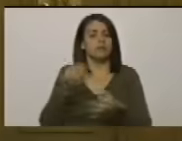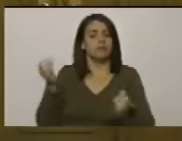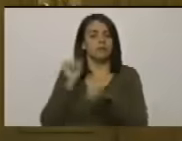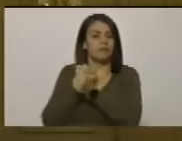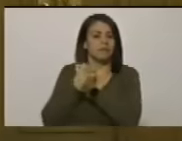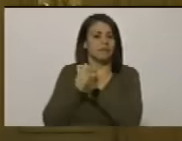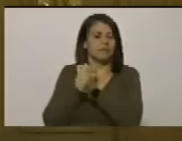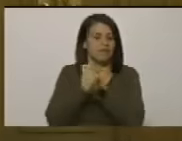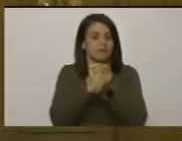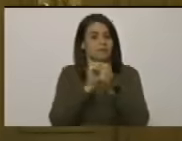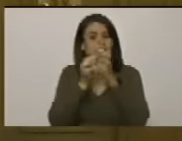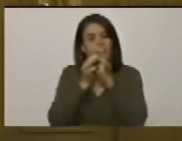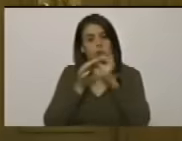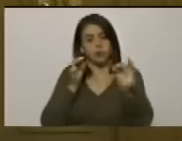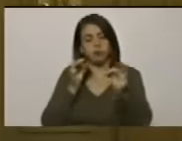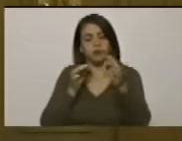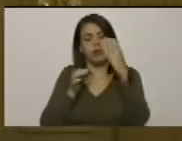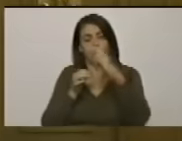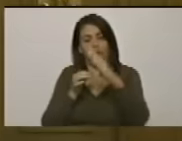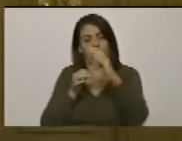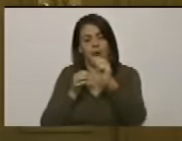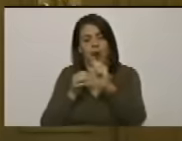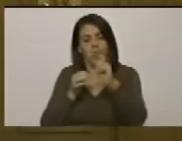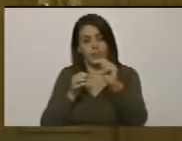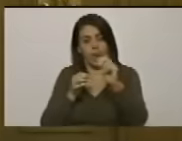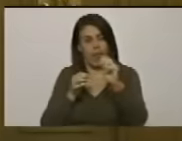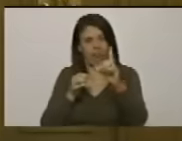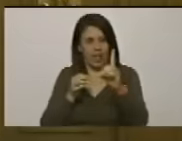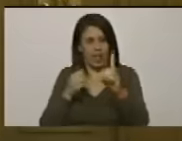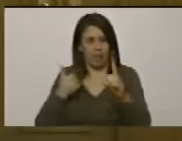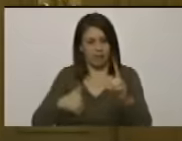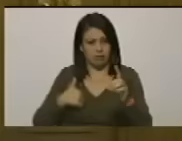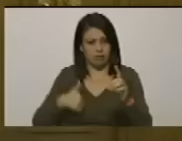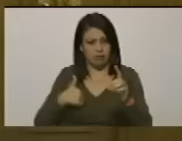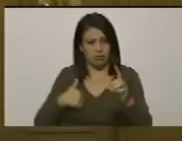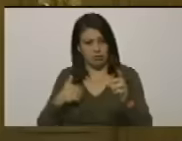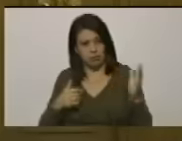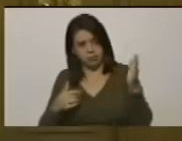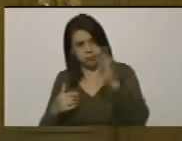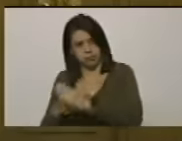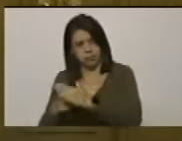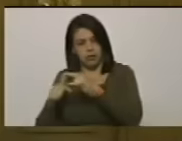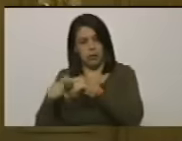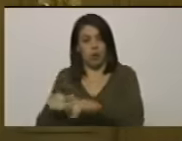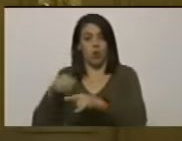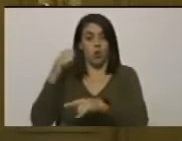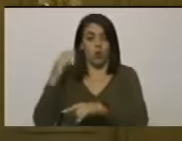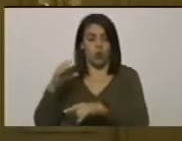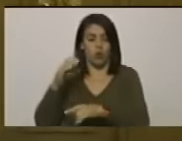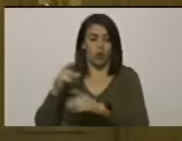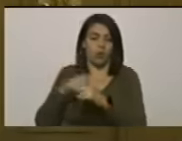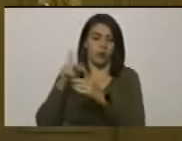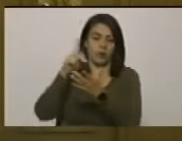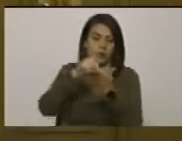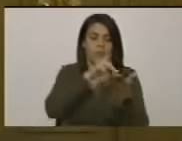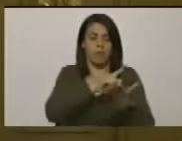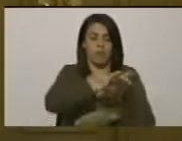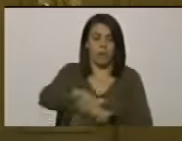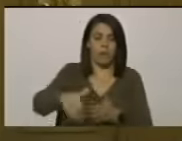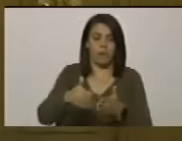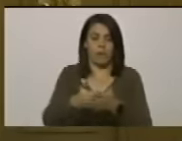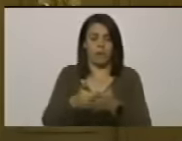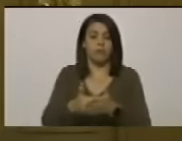hacia Canadá pero de inmediato regresó a Colombia a incorporarse